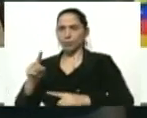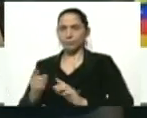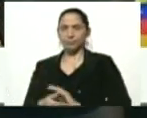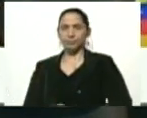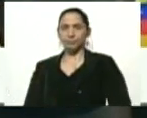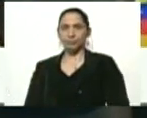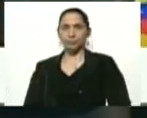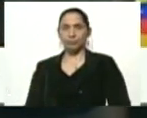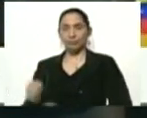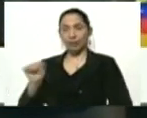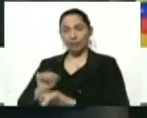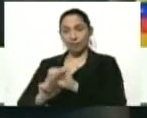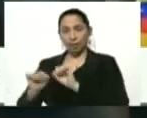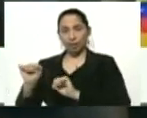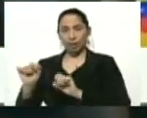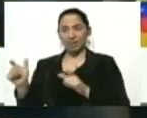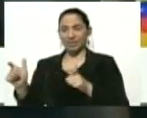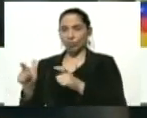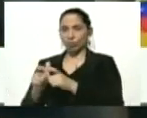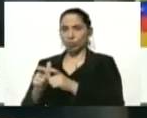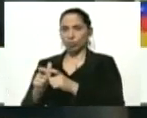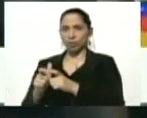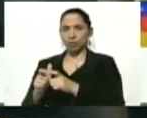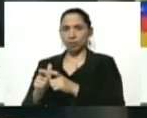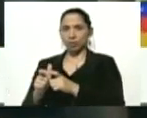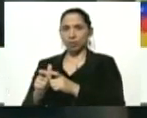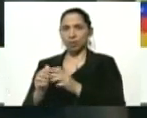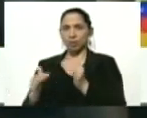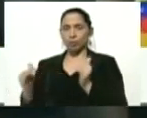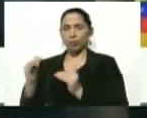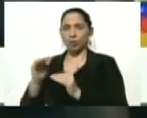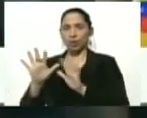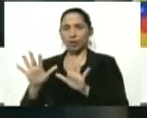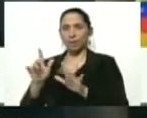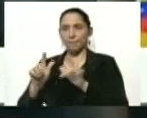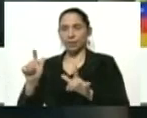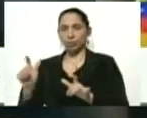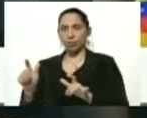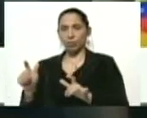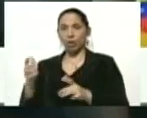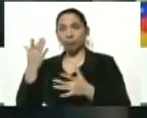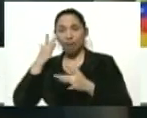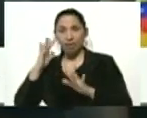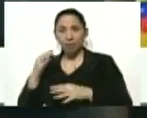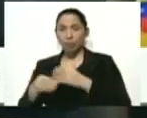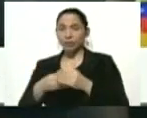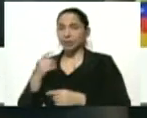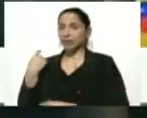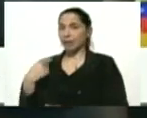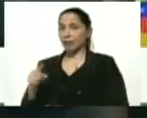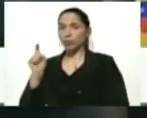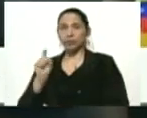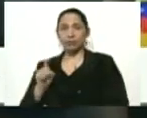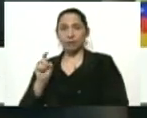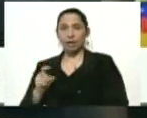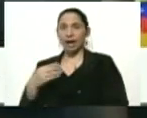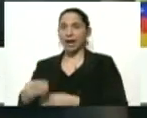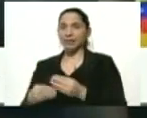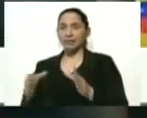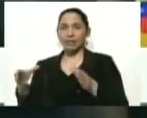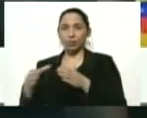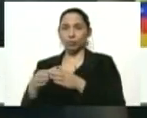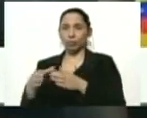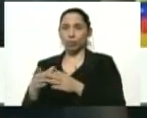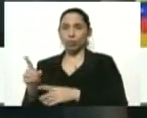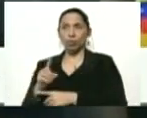El evitar reuniones superiores a las 10 personas. Tratemos de hacer cuando tengamos necesidad de hacer reuniones